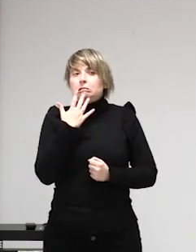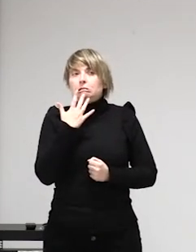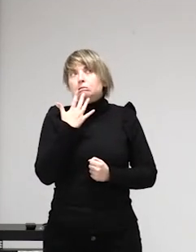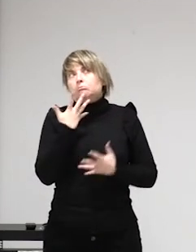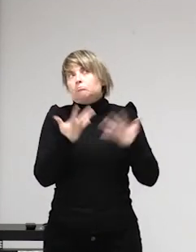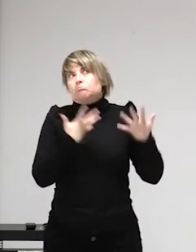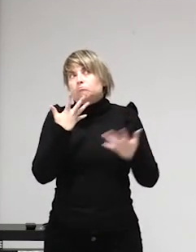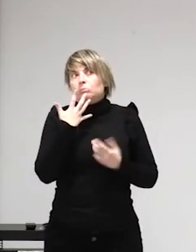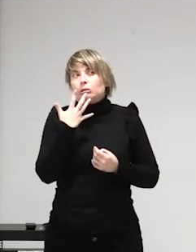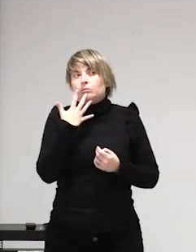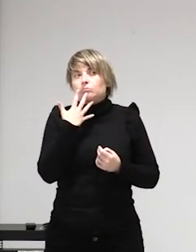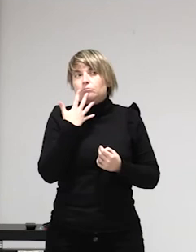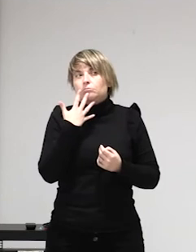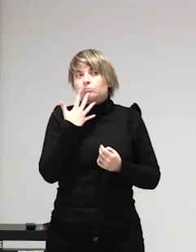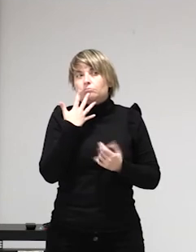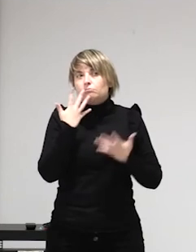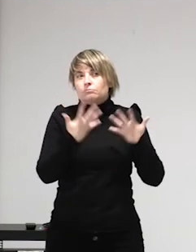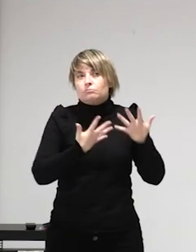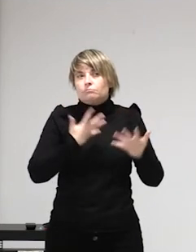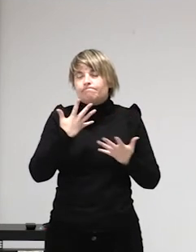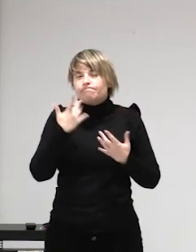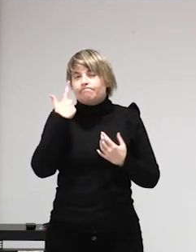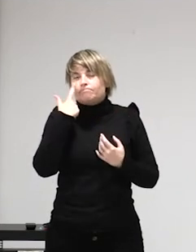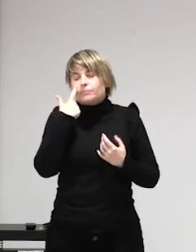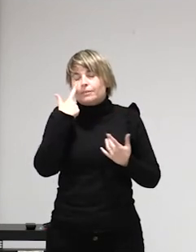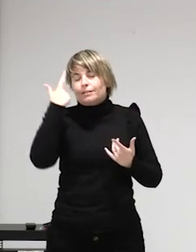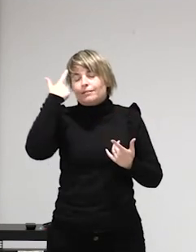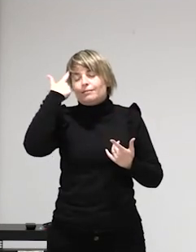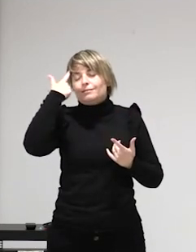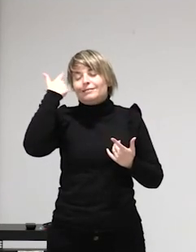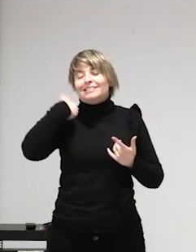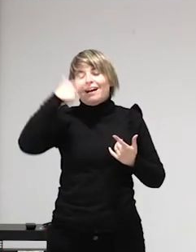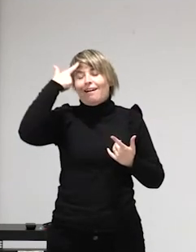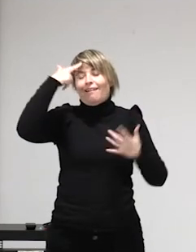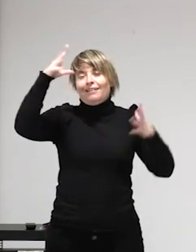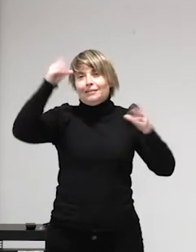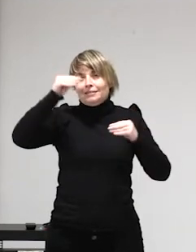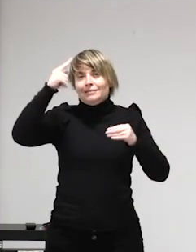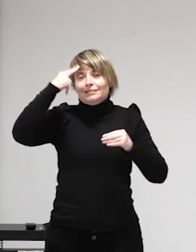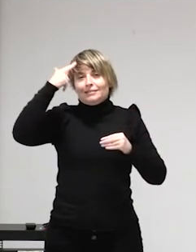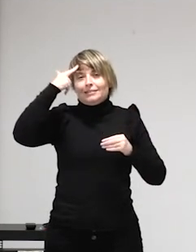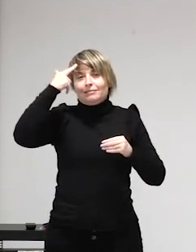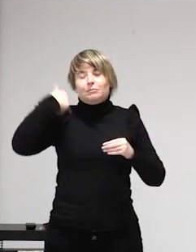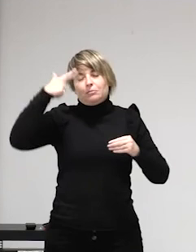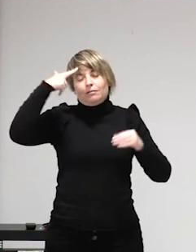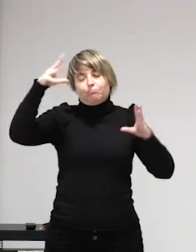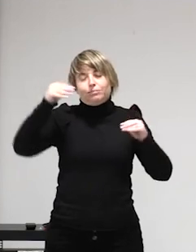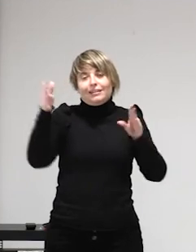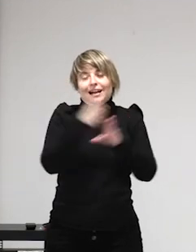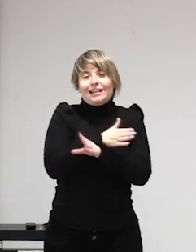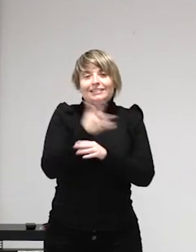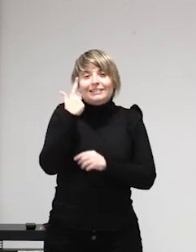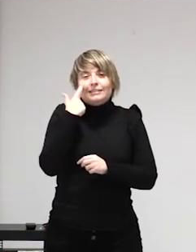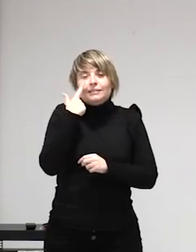vuelvo a decir seguir exigiendo al Estado que dé alternativas laborales económicamente dignas para las personas que quieran